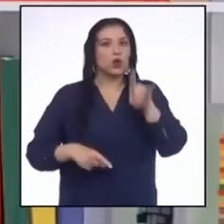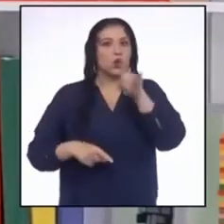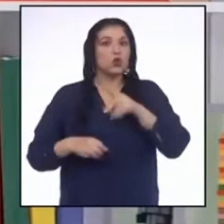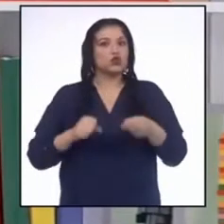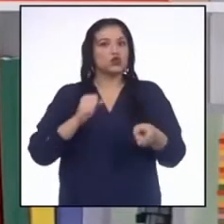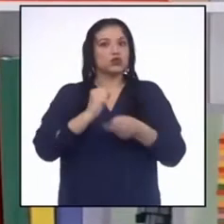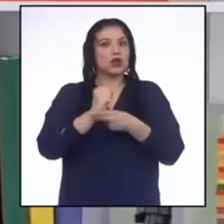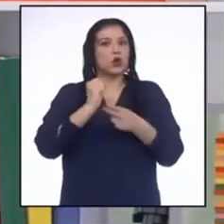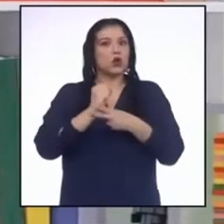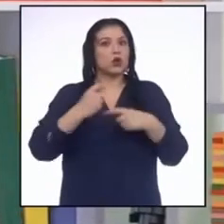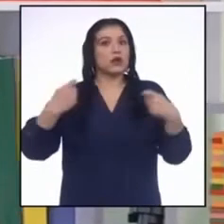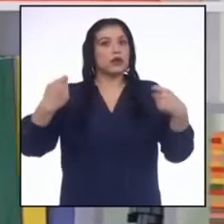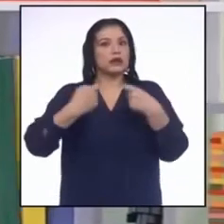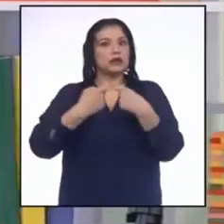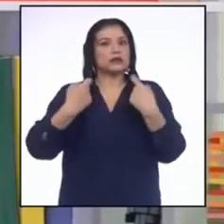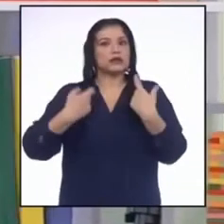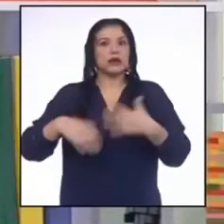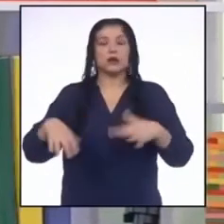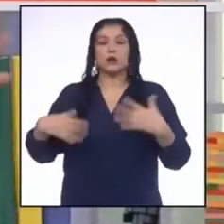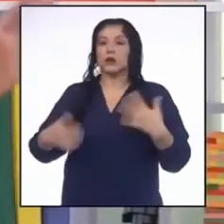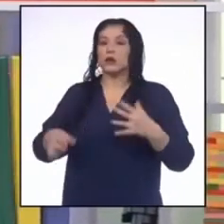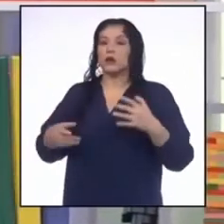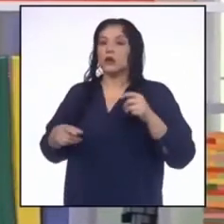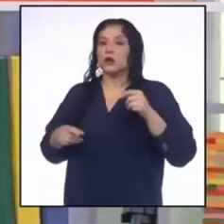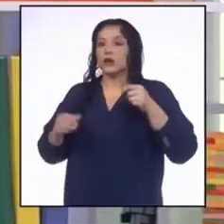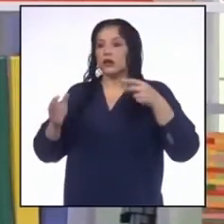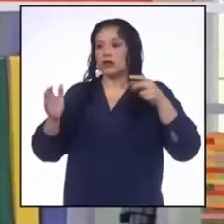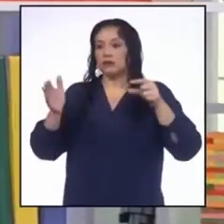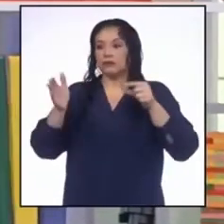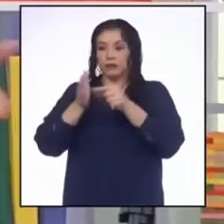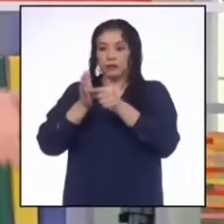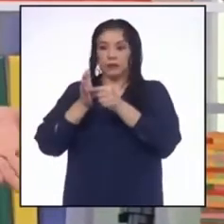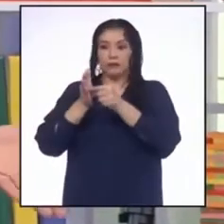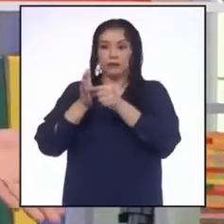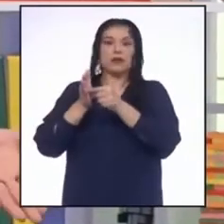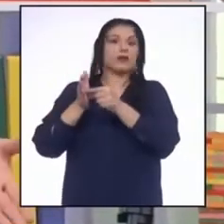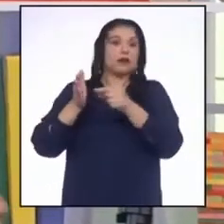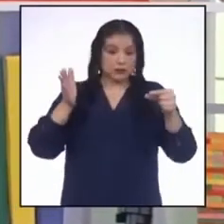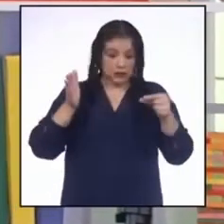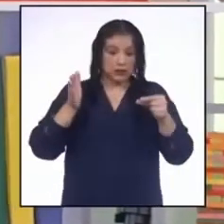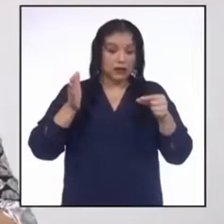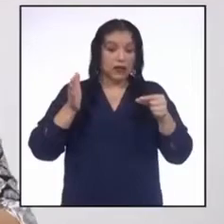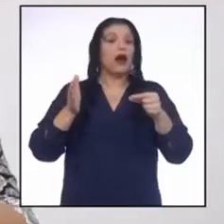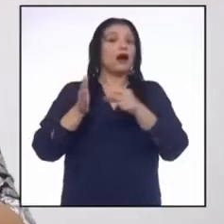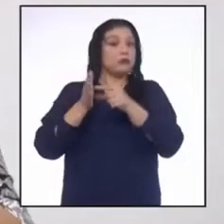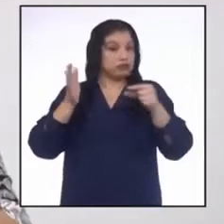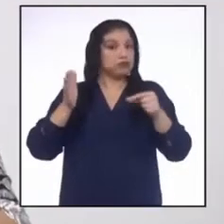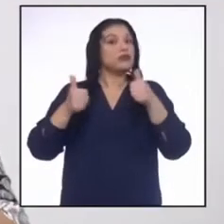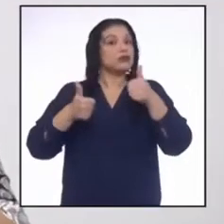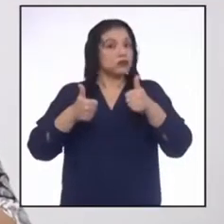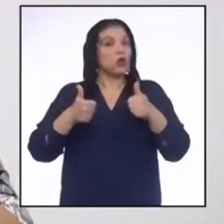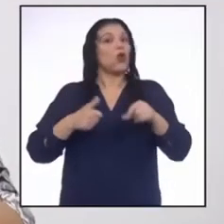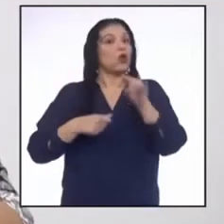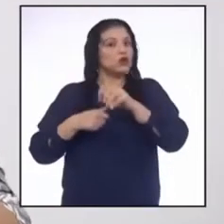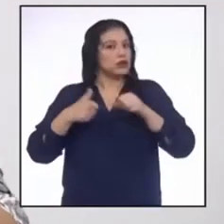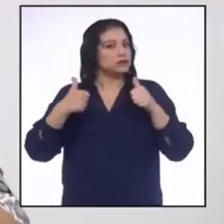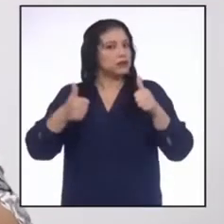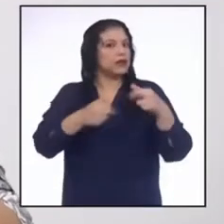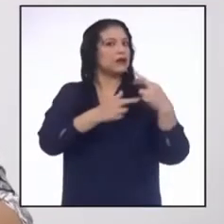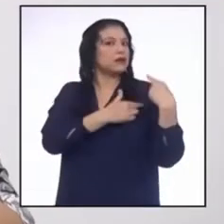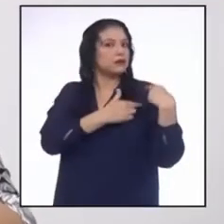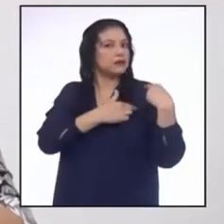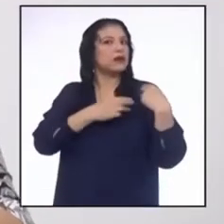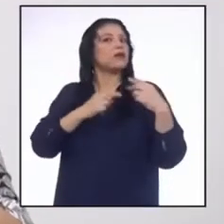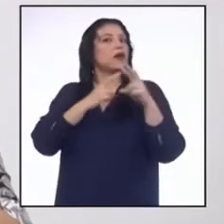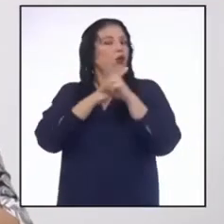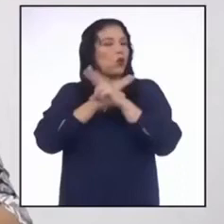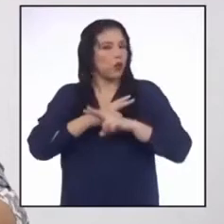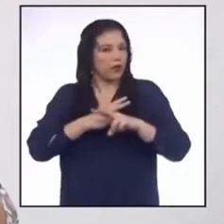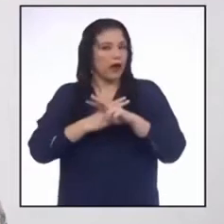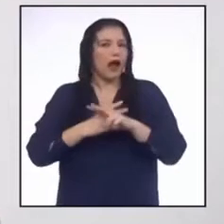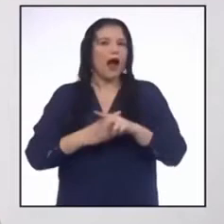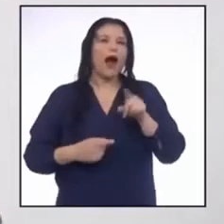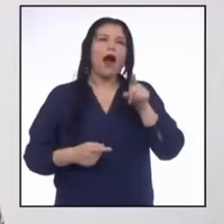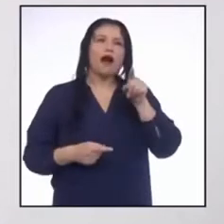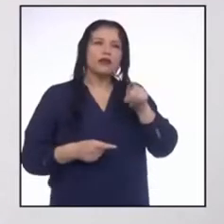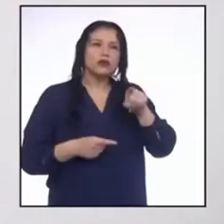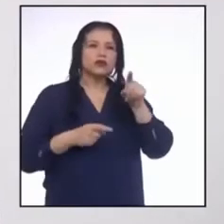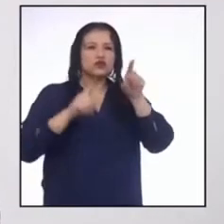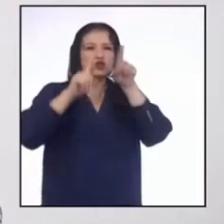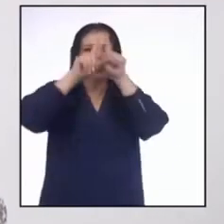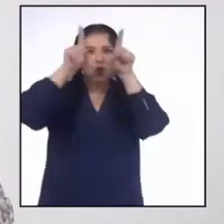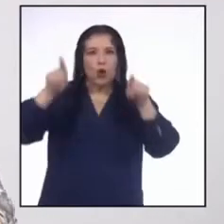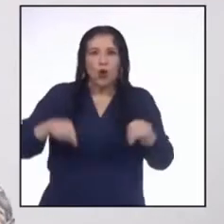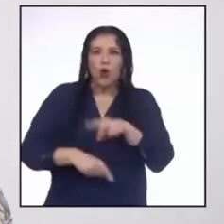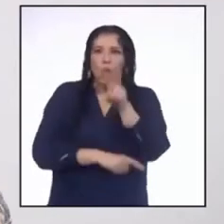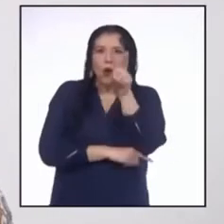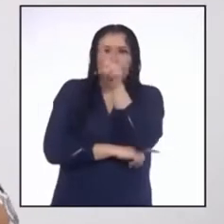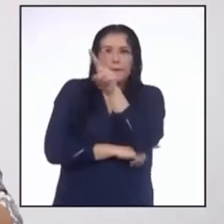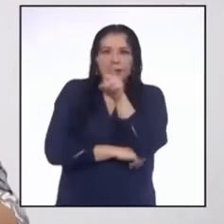seguro de la electricidad y tener los artefactos desconectados es una forma de ahorrar. O sea, que fue por un afiche que tú